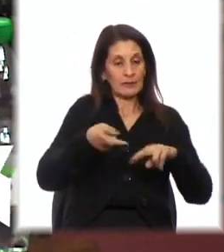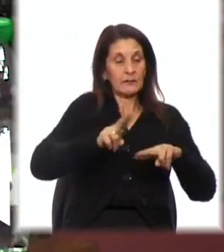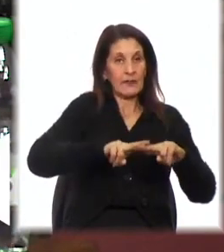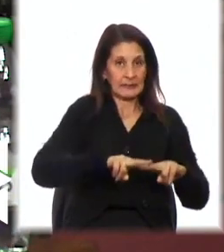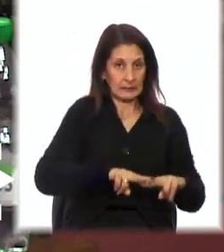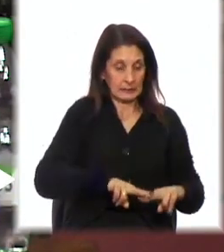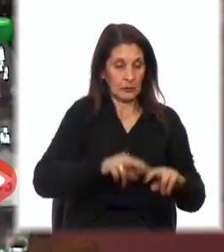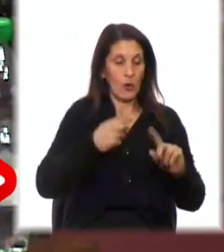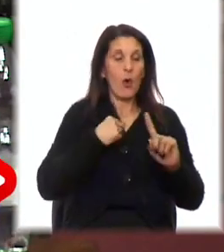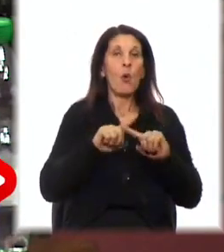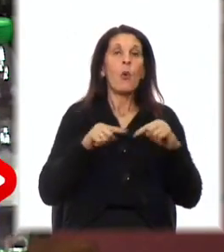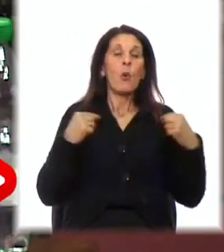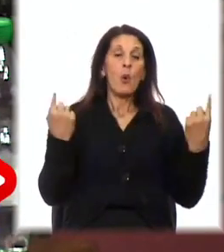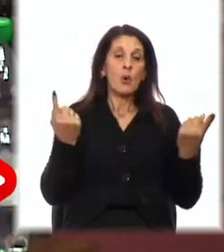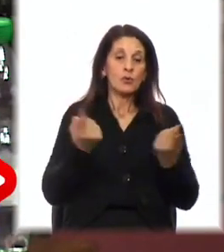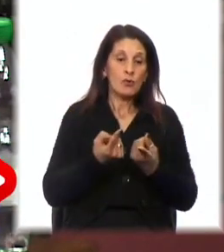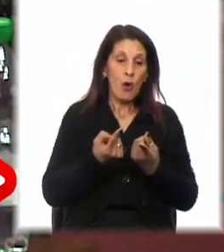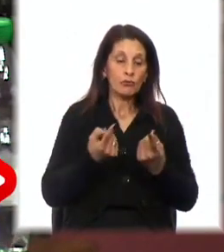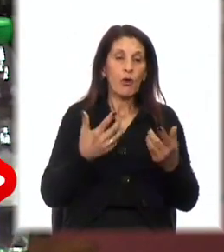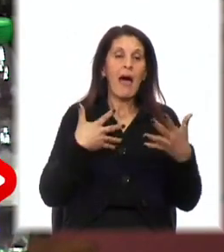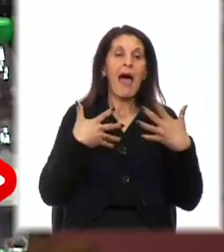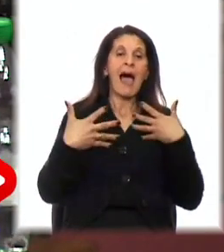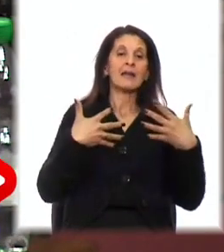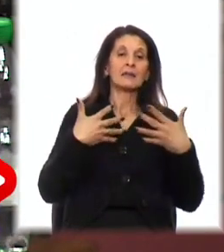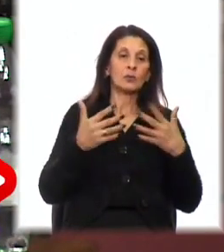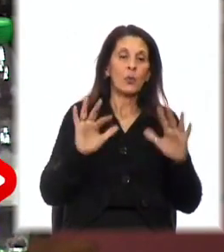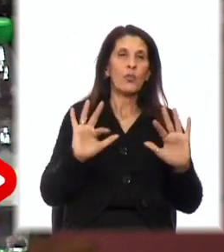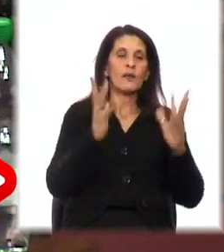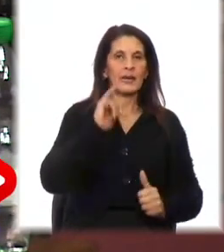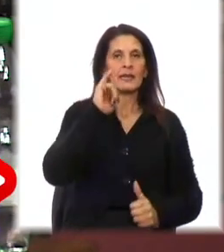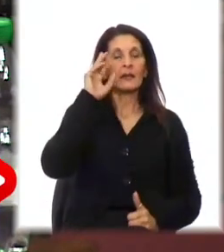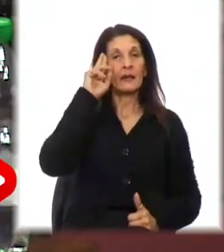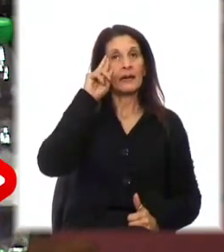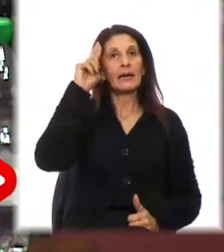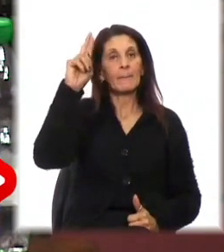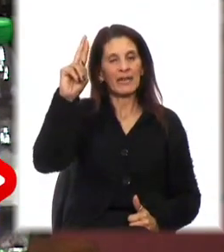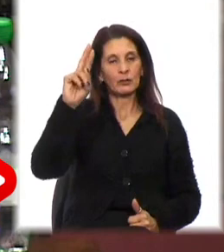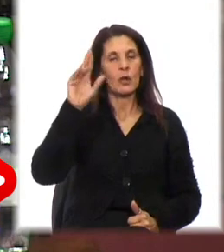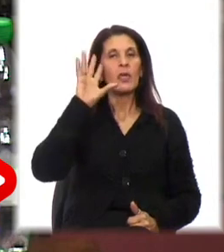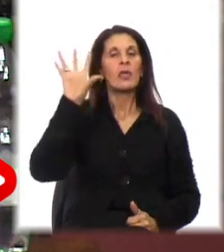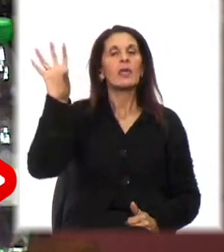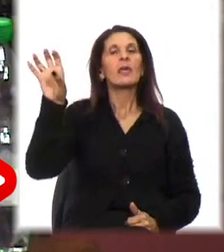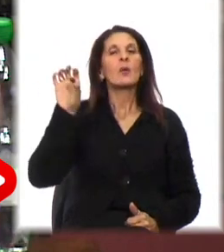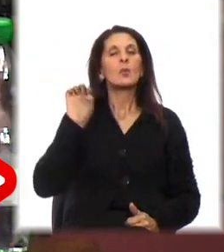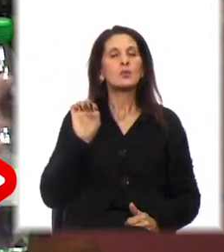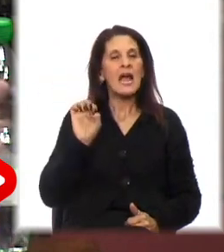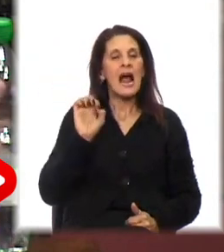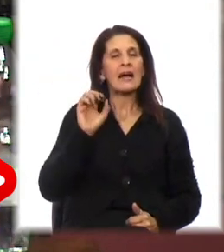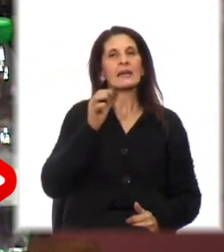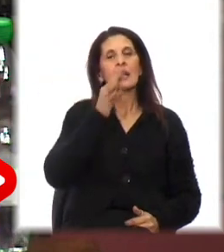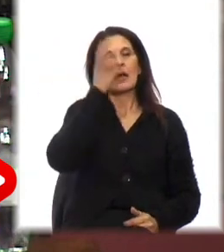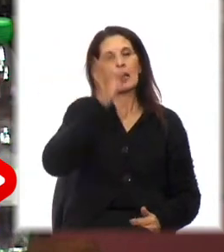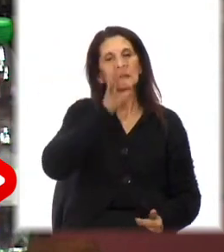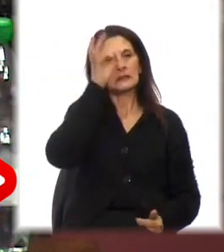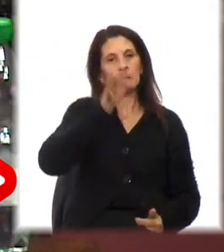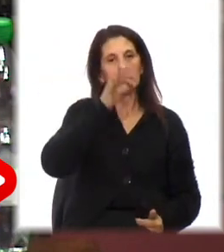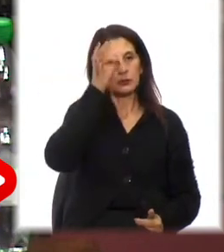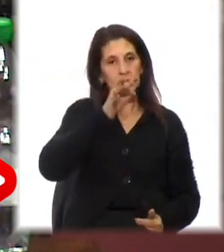Hemos venido aquí en actitud de unción y de respeto, a escuchar las exposiciones que se habían